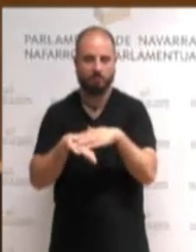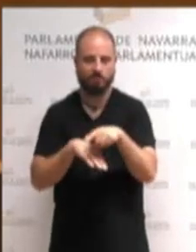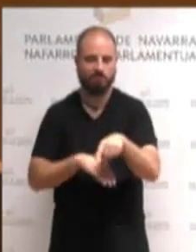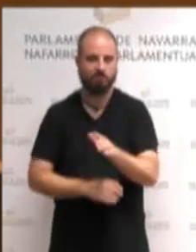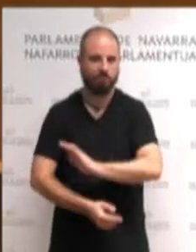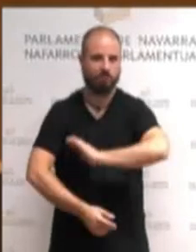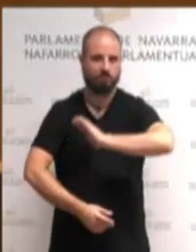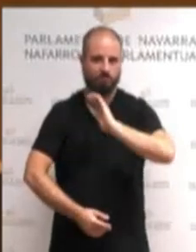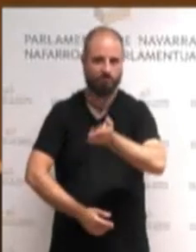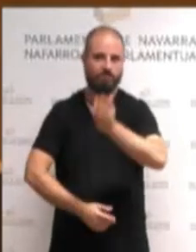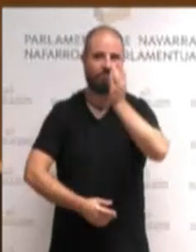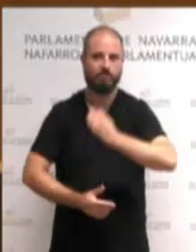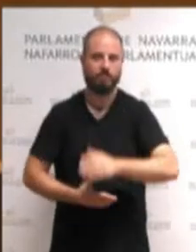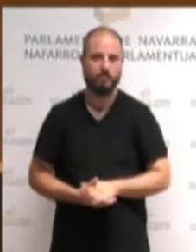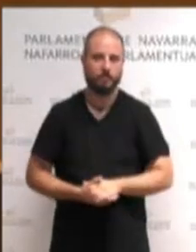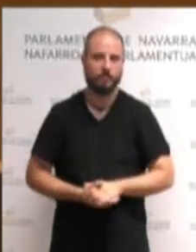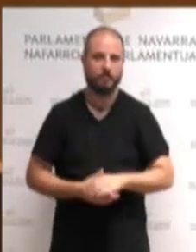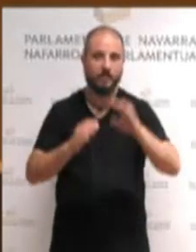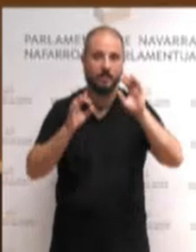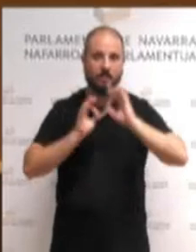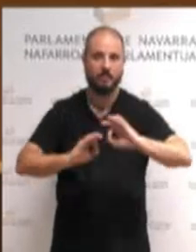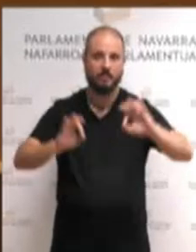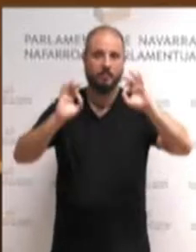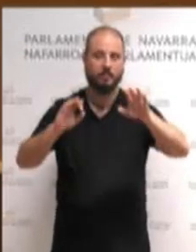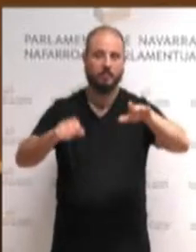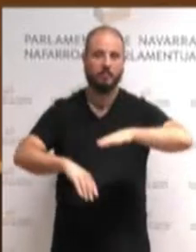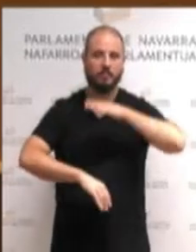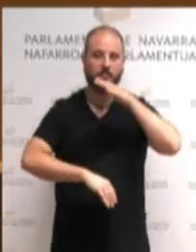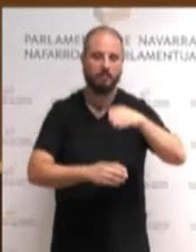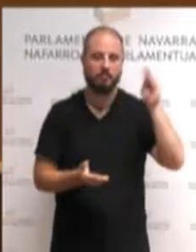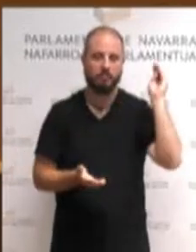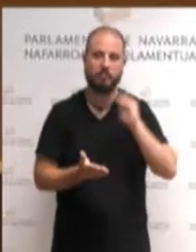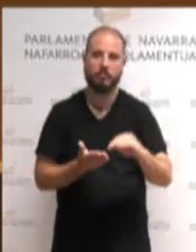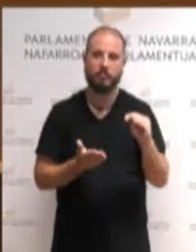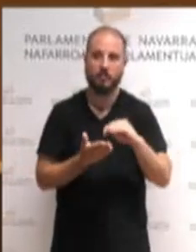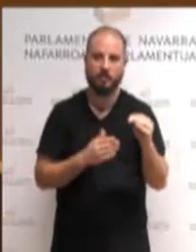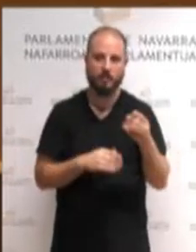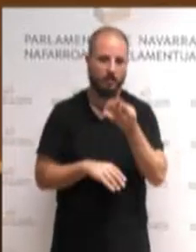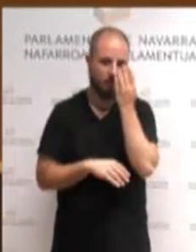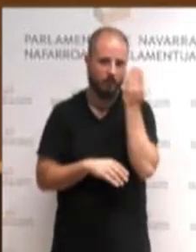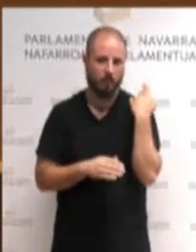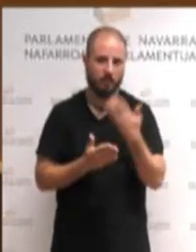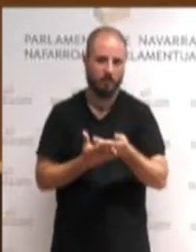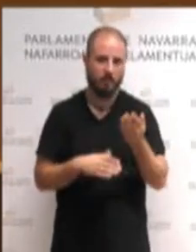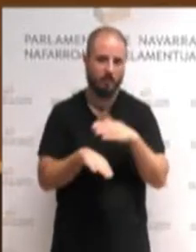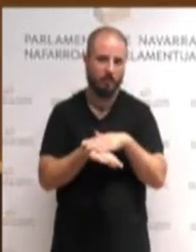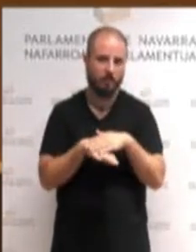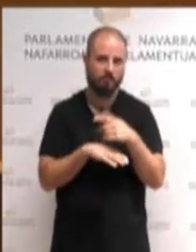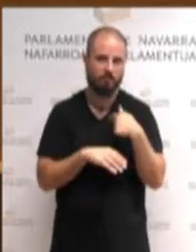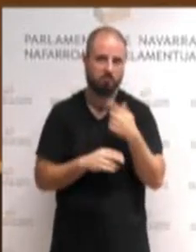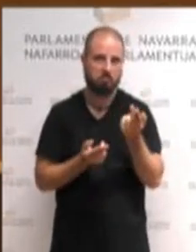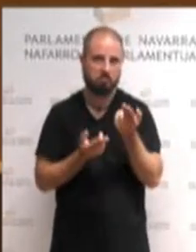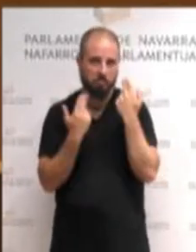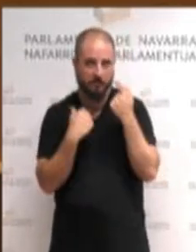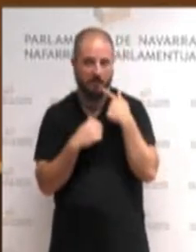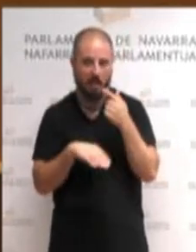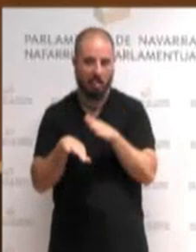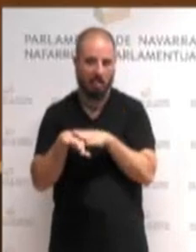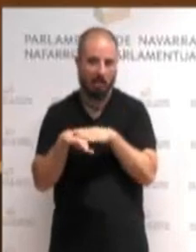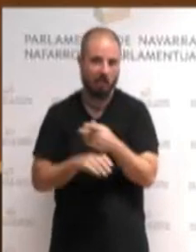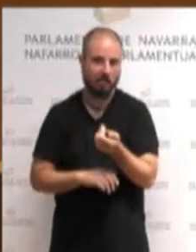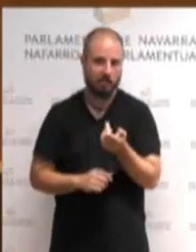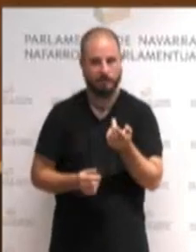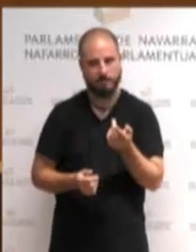Eta bereziki, eskuinaren aurreko komplezuen gatik besteetan. Fiskalitatean,